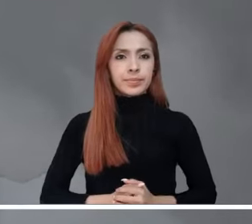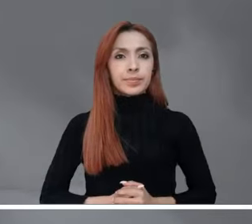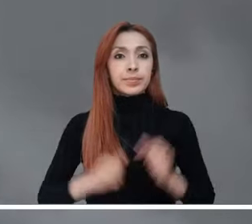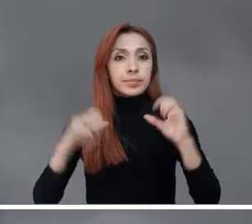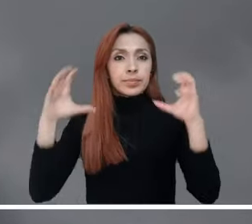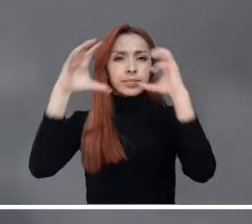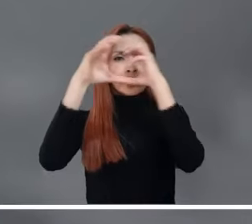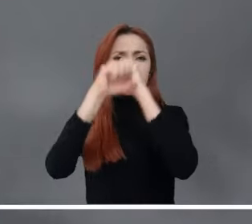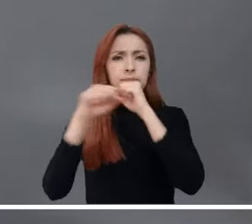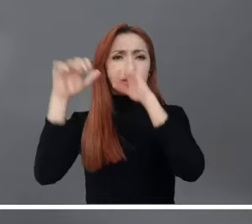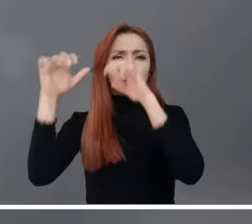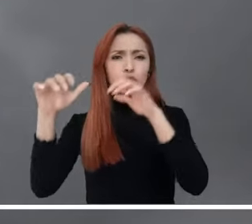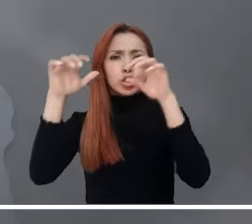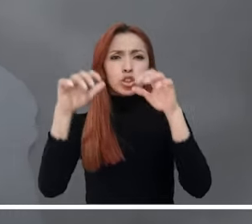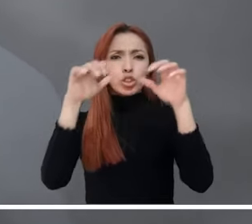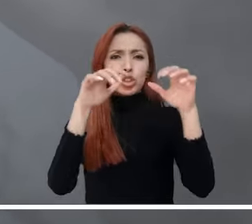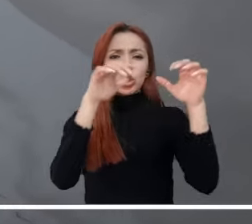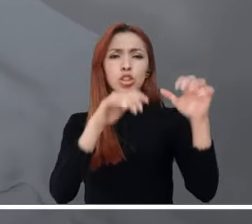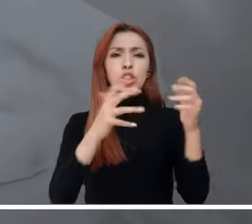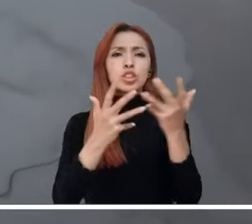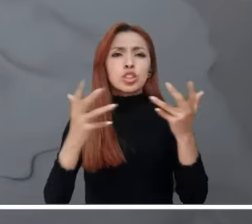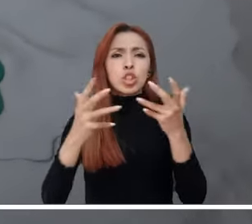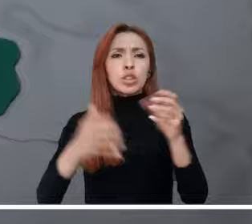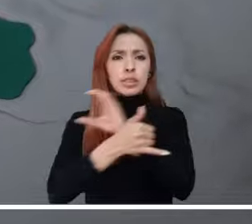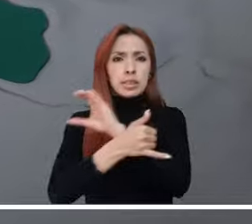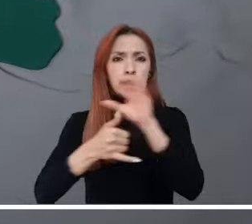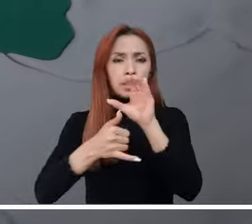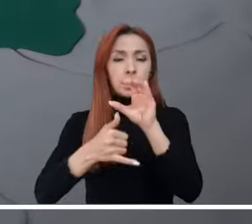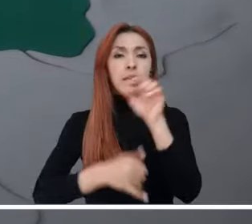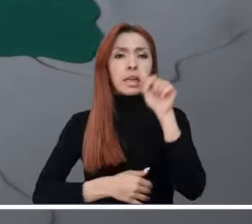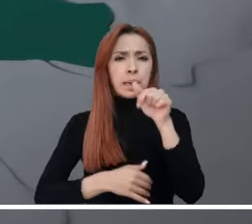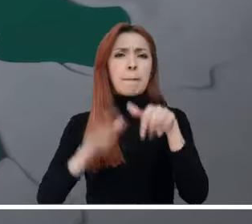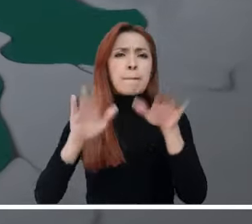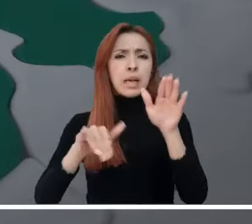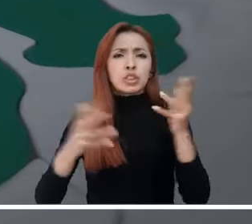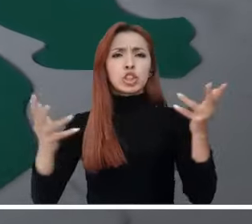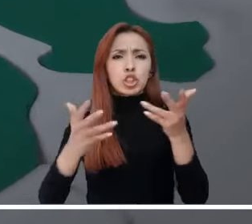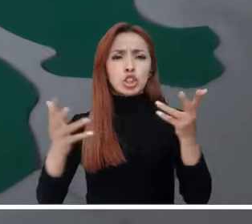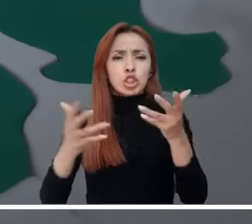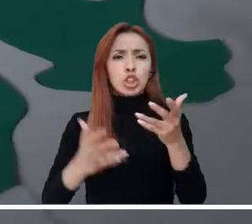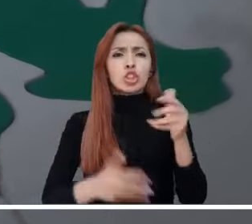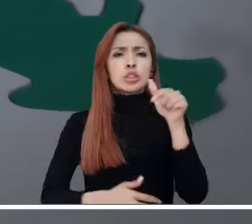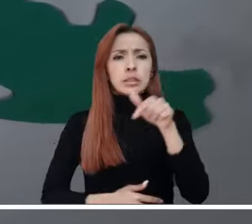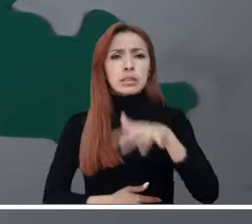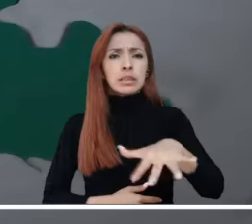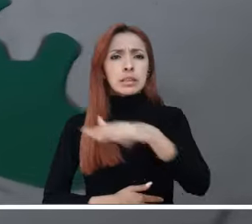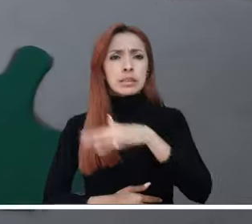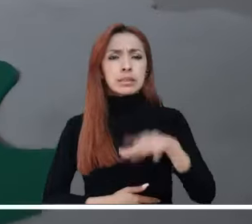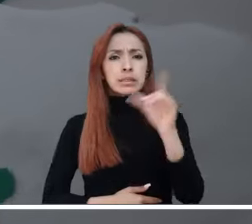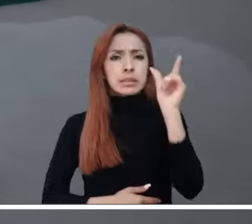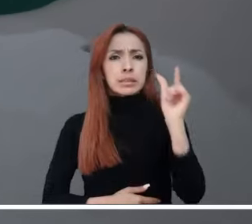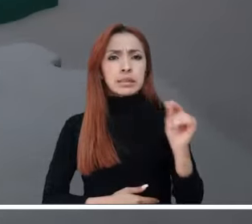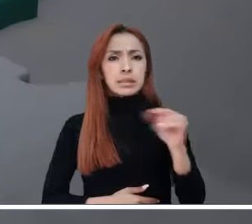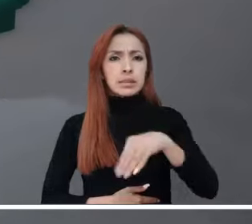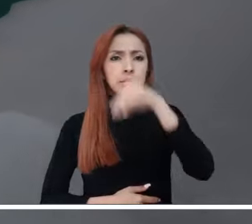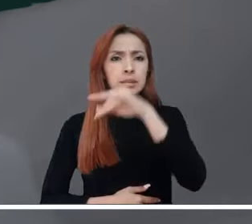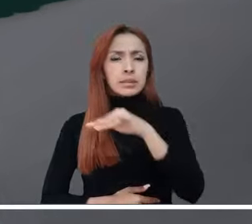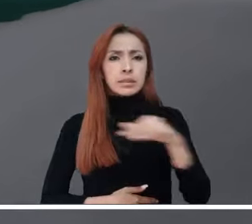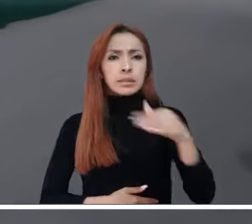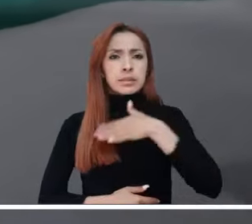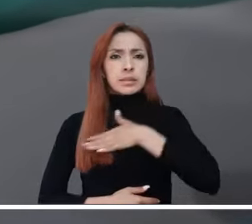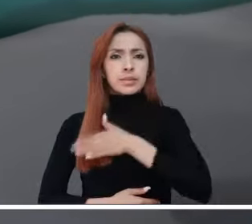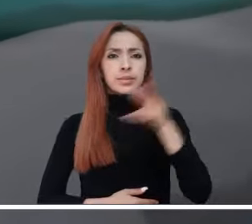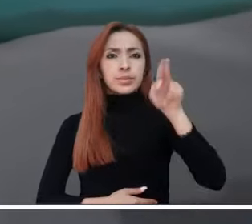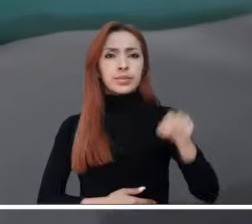precipitaciones le espera a la región Caribe. Las más significativas se producirán en Cesar, Magdalena, Bolívar y